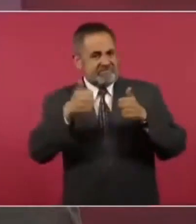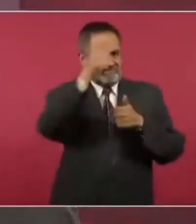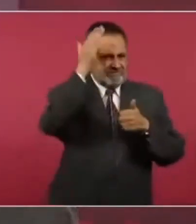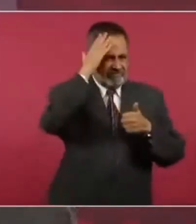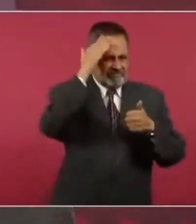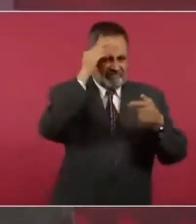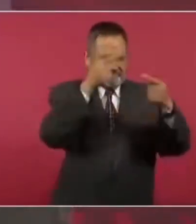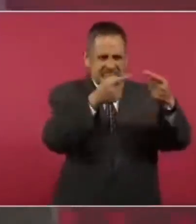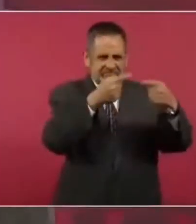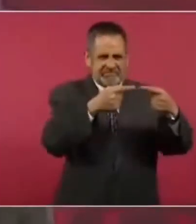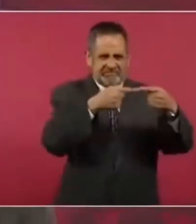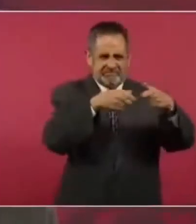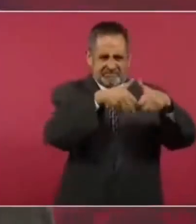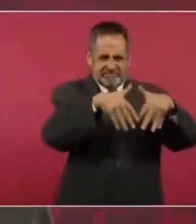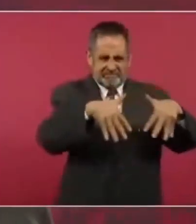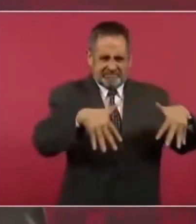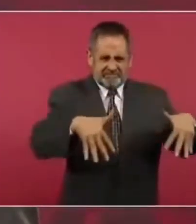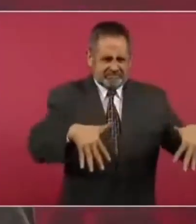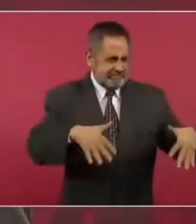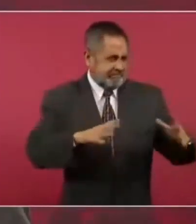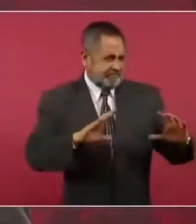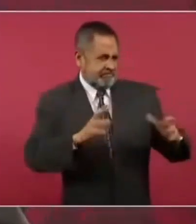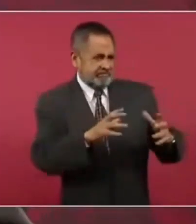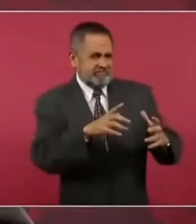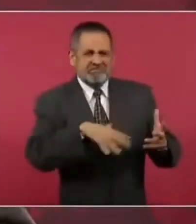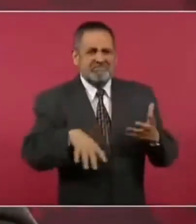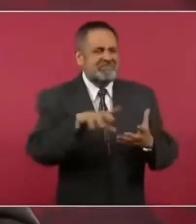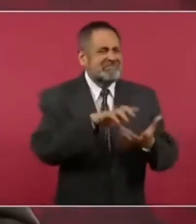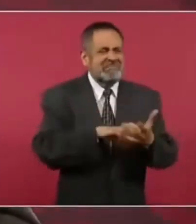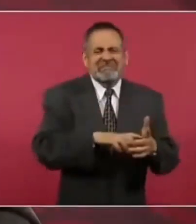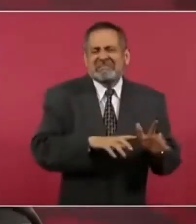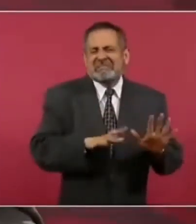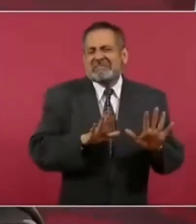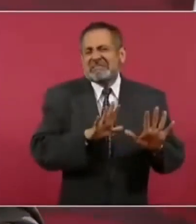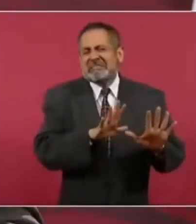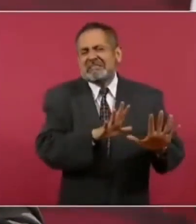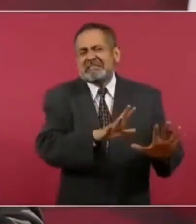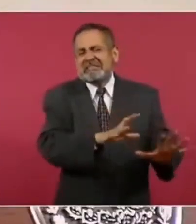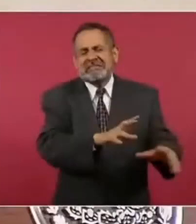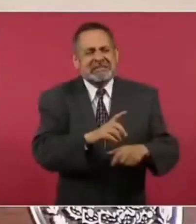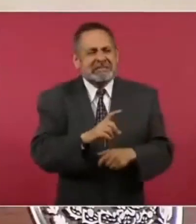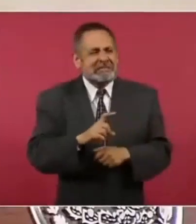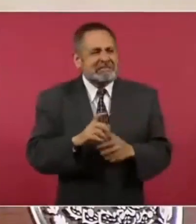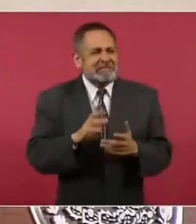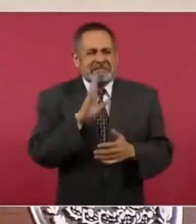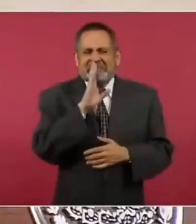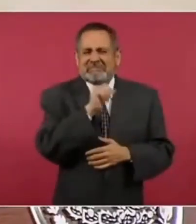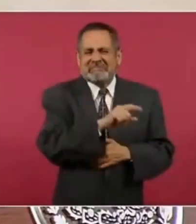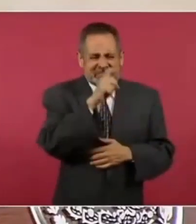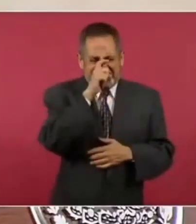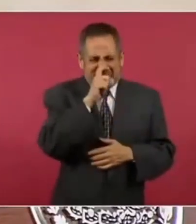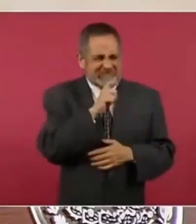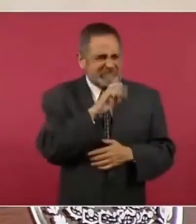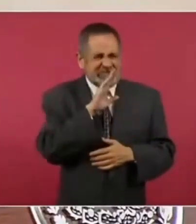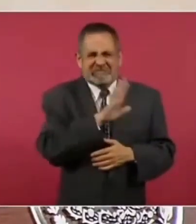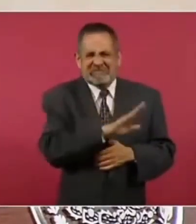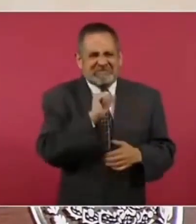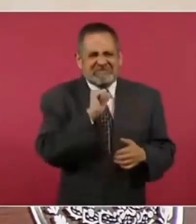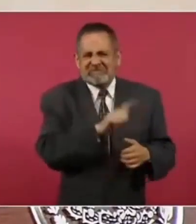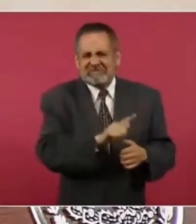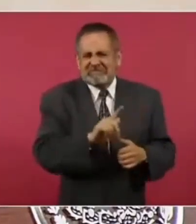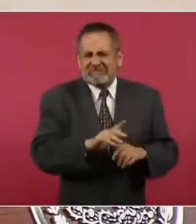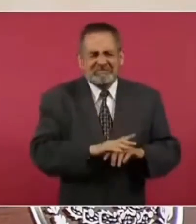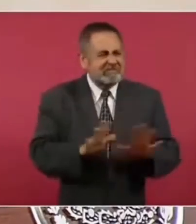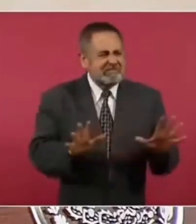está podrido, que solamente